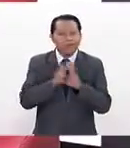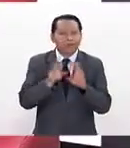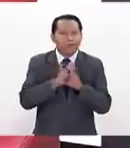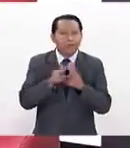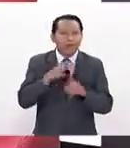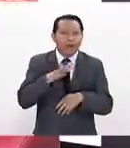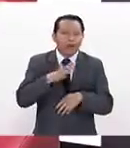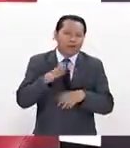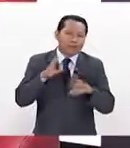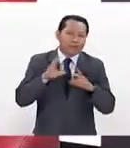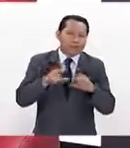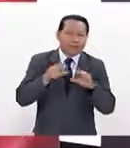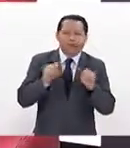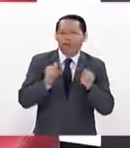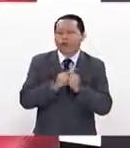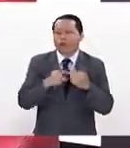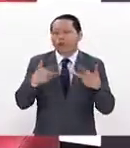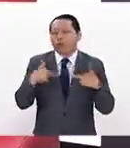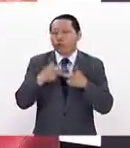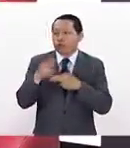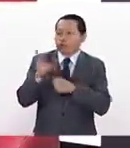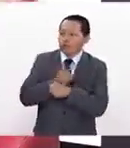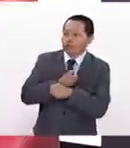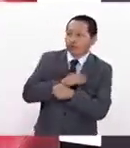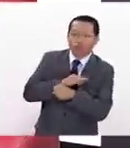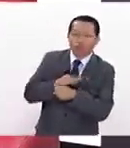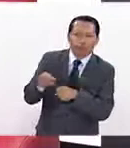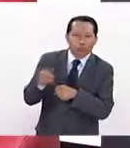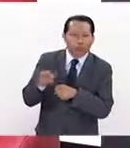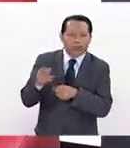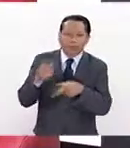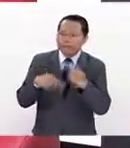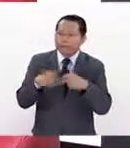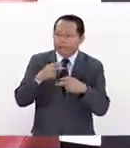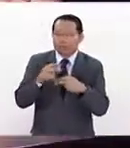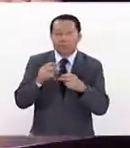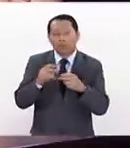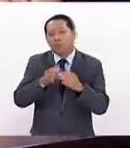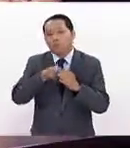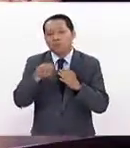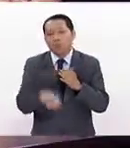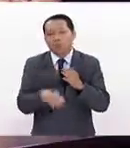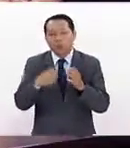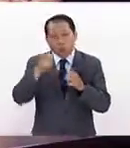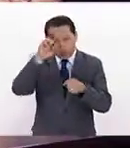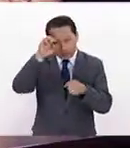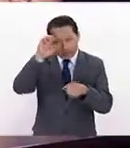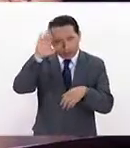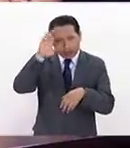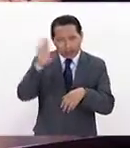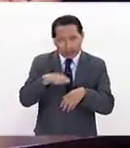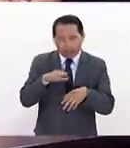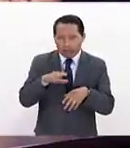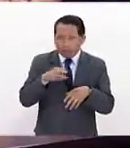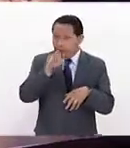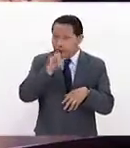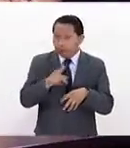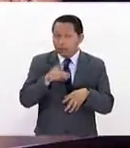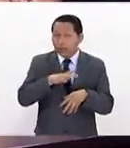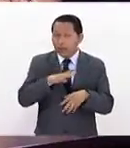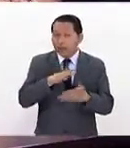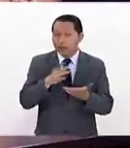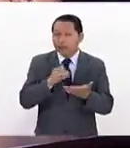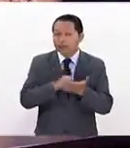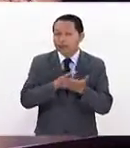cátedra con maestros invitados, ya sea que vienen los maestros y, por ejemplo, en esta maestría que tenemos con el IEDE, al final